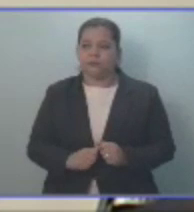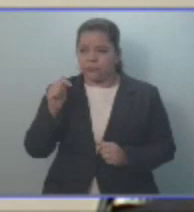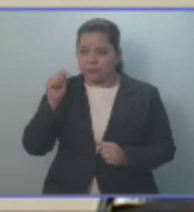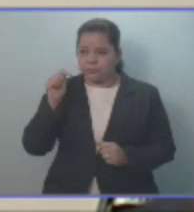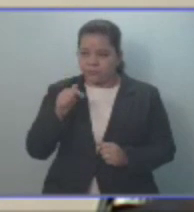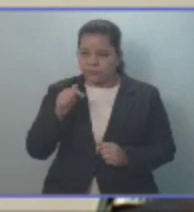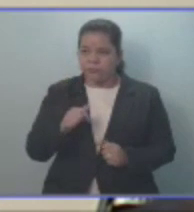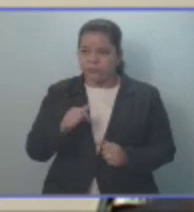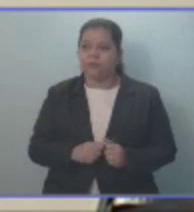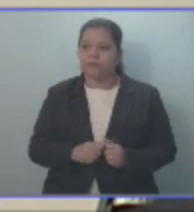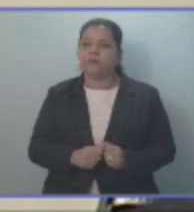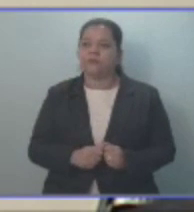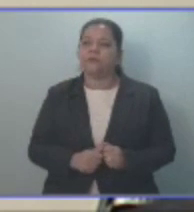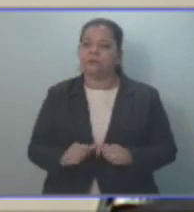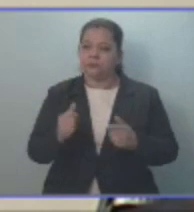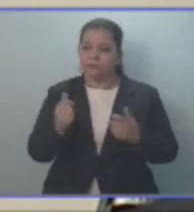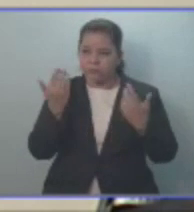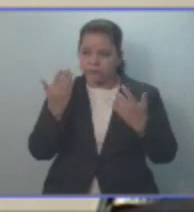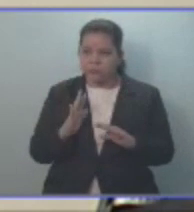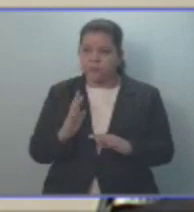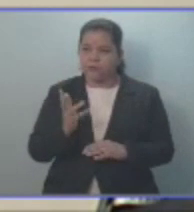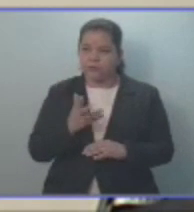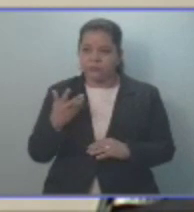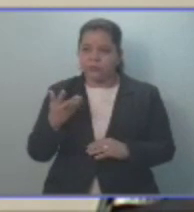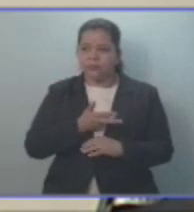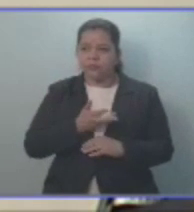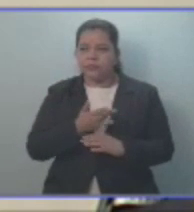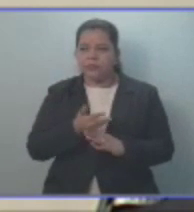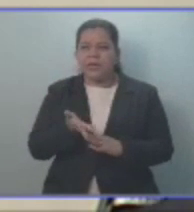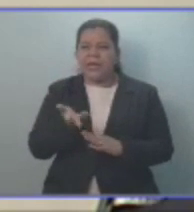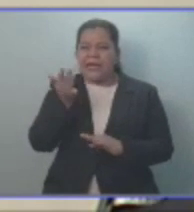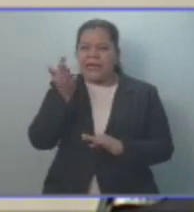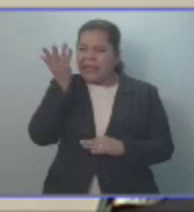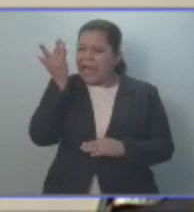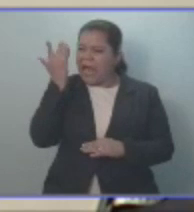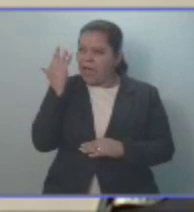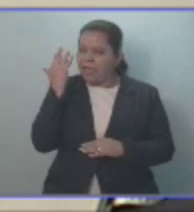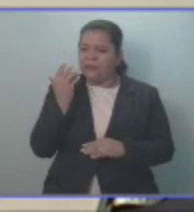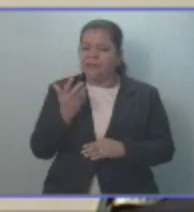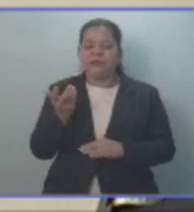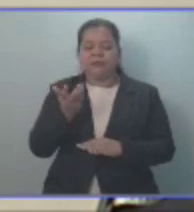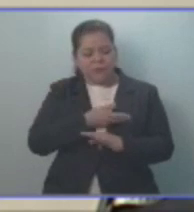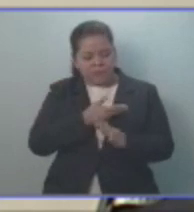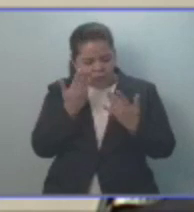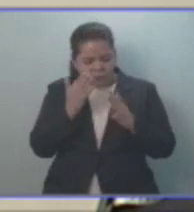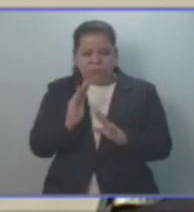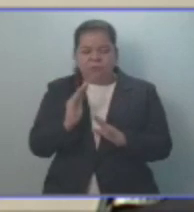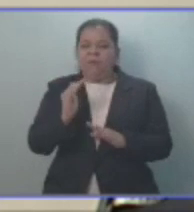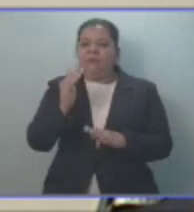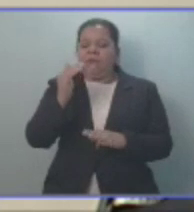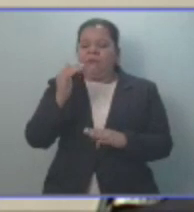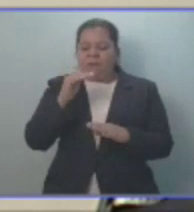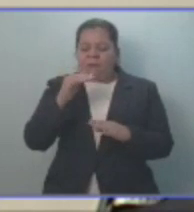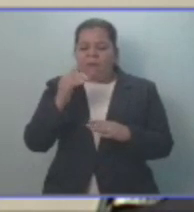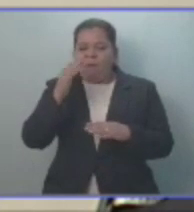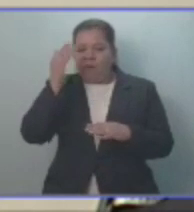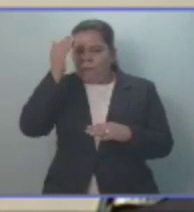Esto fue reconocido desde hace mucho tiempo por todos los pueblos del mundo.